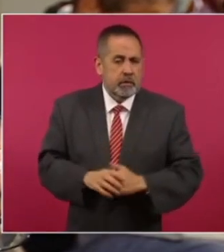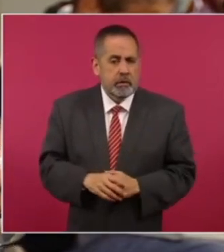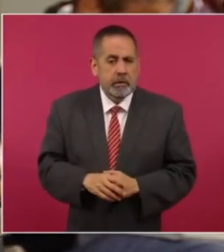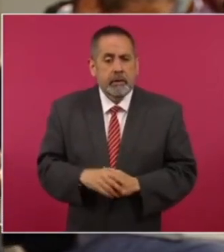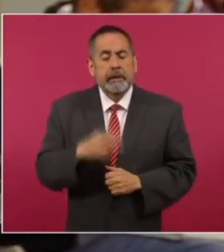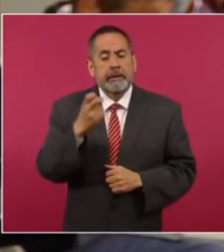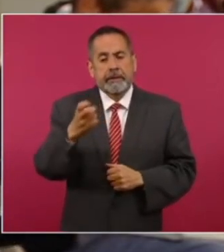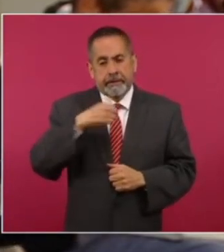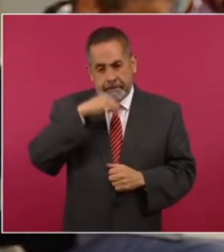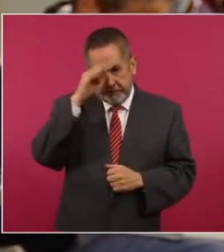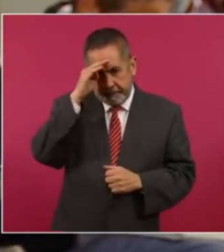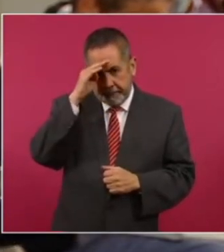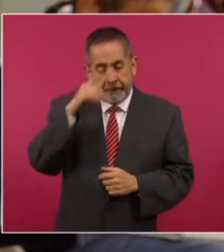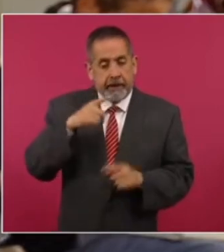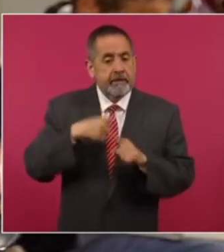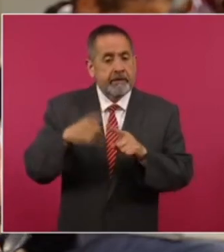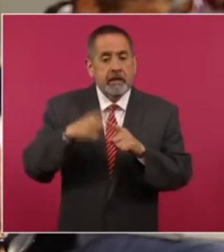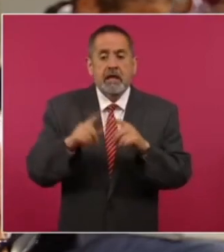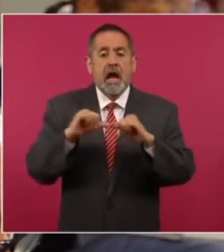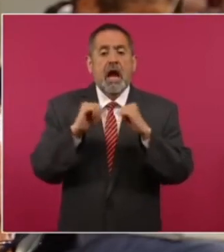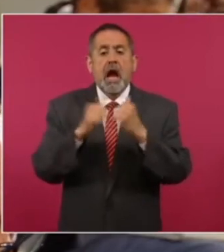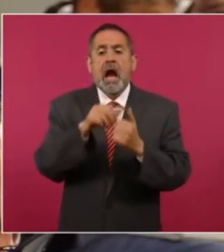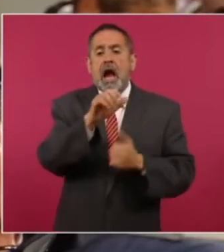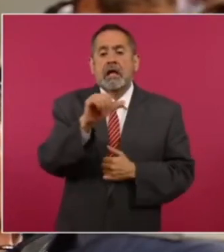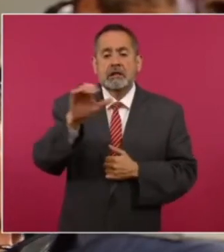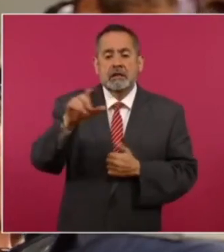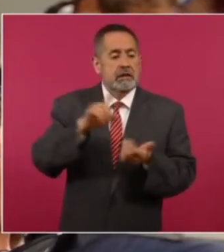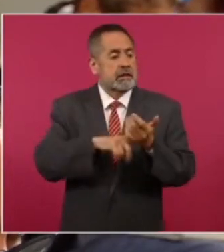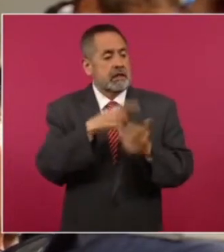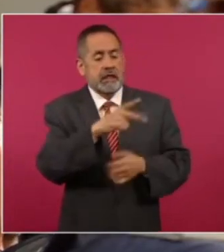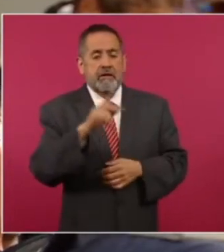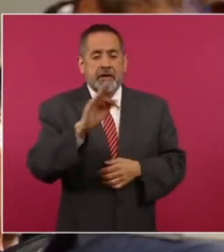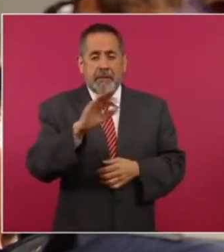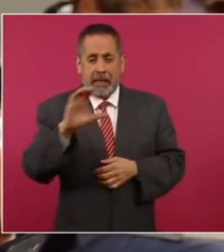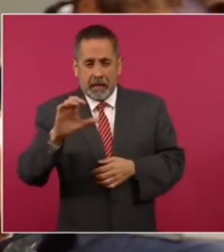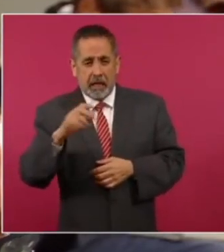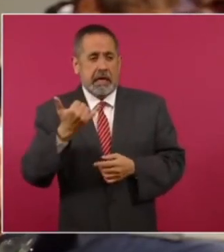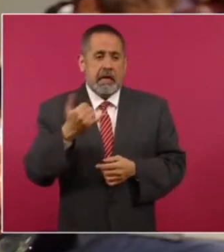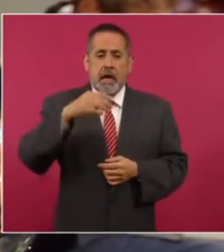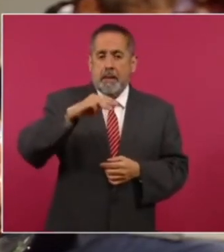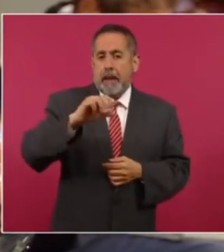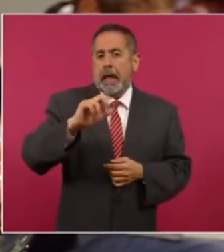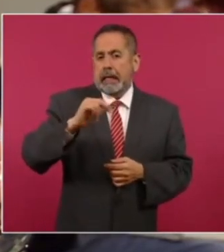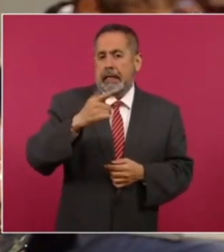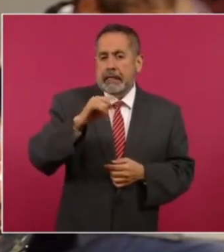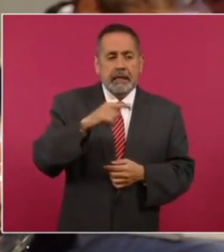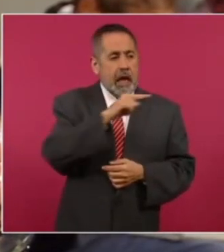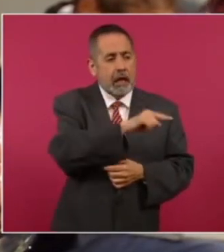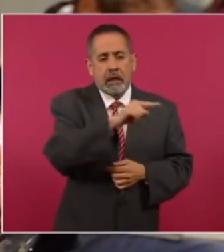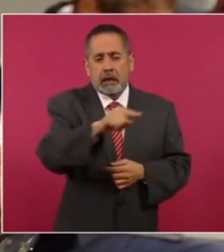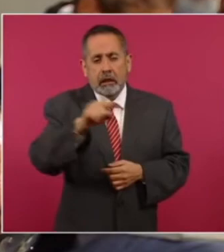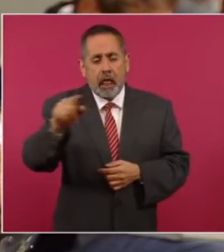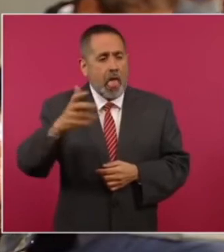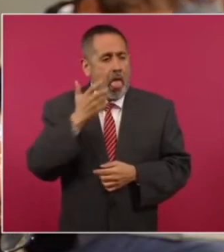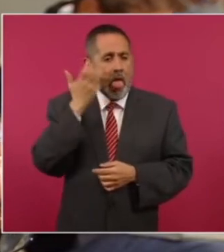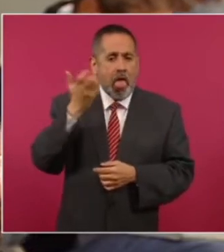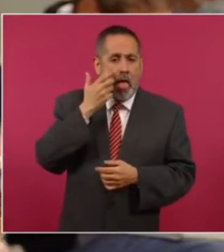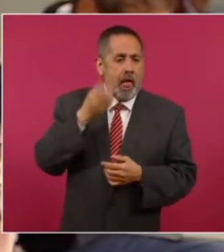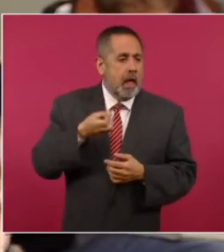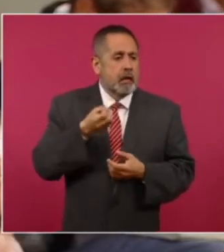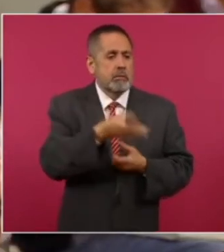esta valiente reportera al presidente de México Andrés Manuel López Obrador acabó con el